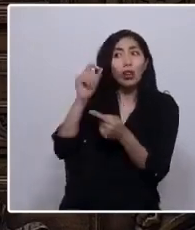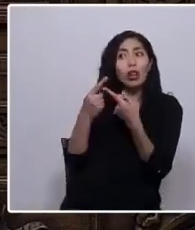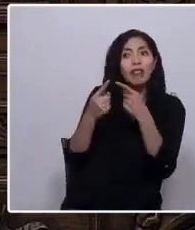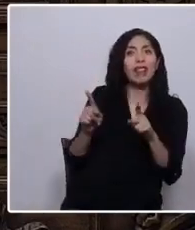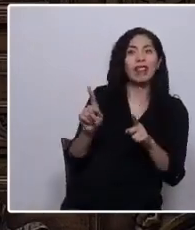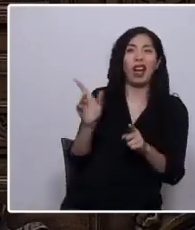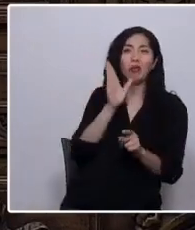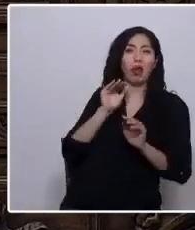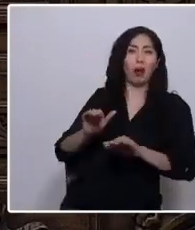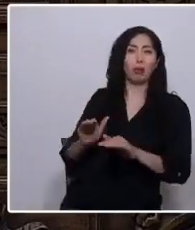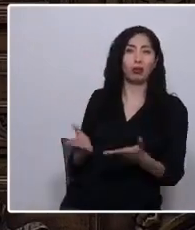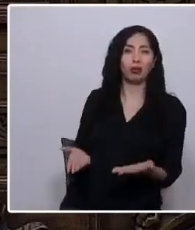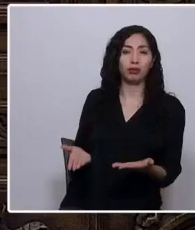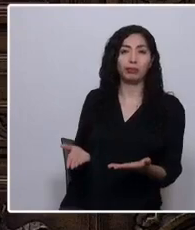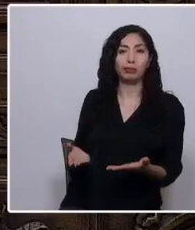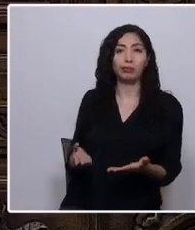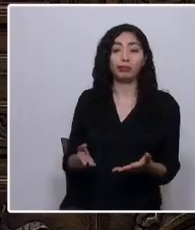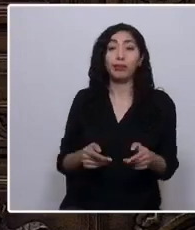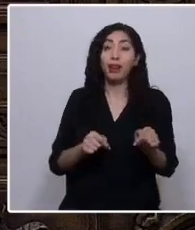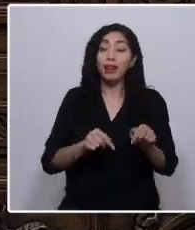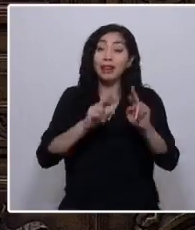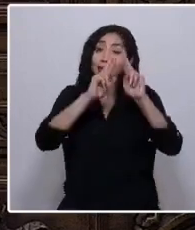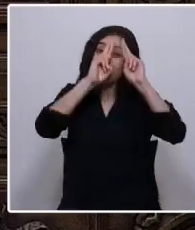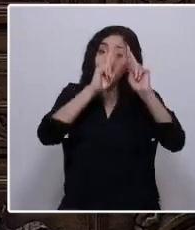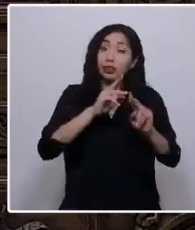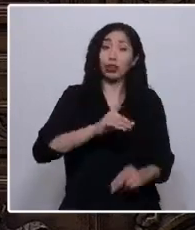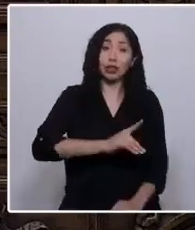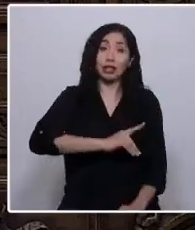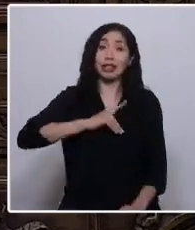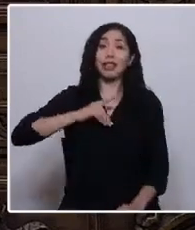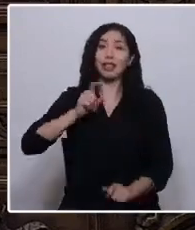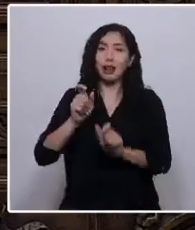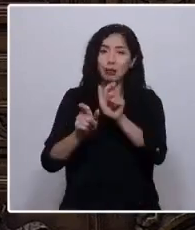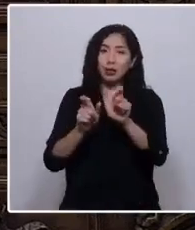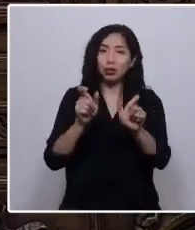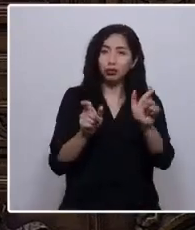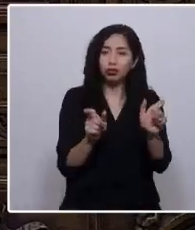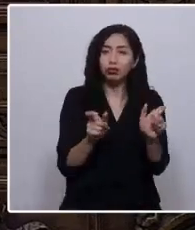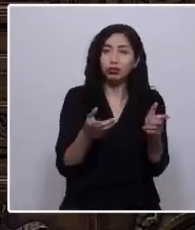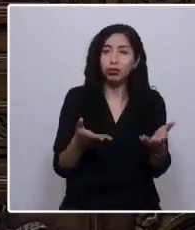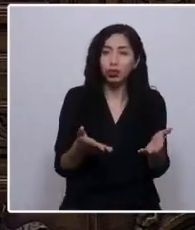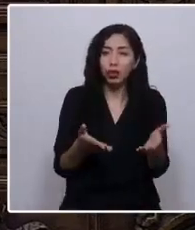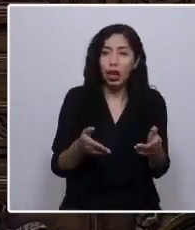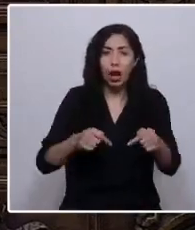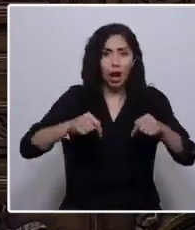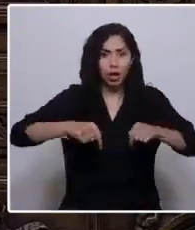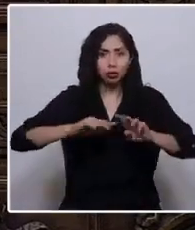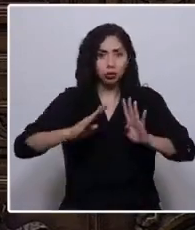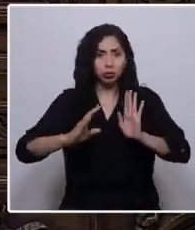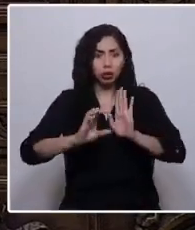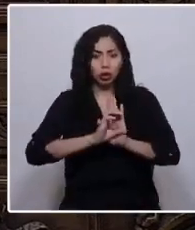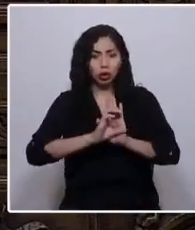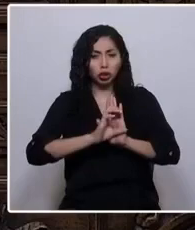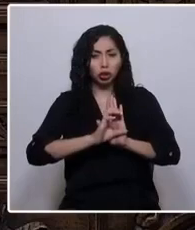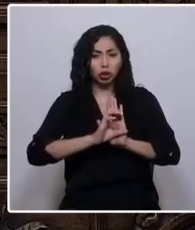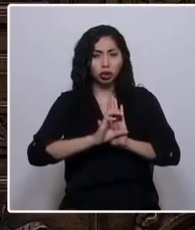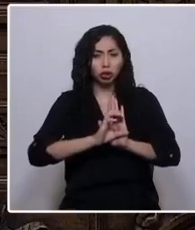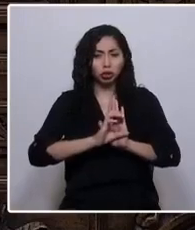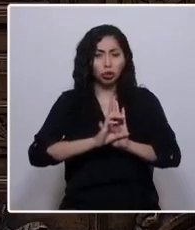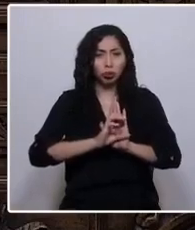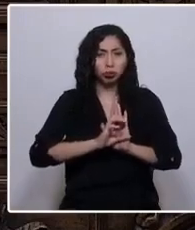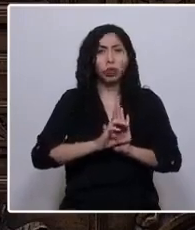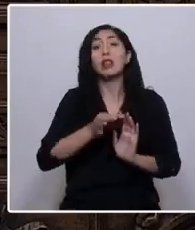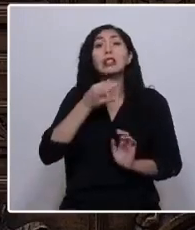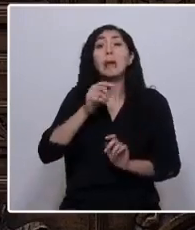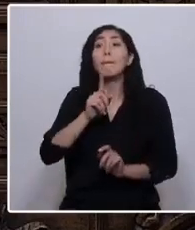ese dogma. El respeto a la dignidad de la persona se ha trincherado hasta tal punto en esta Convención que se han negado minutos de silencio